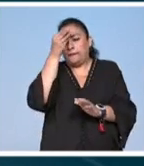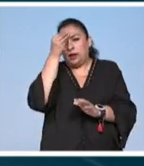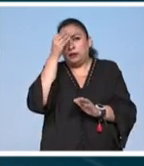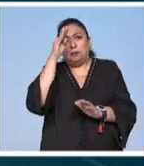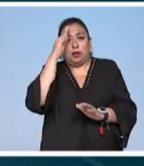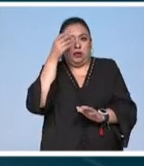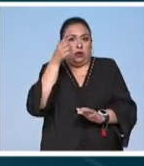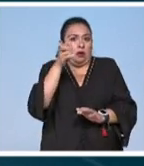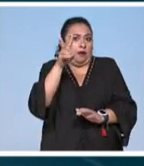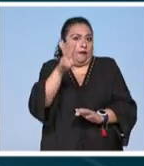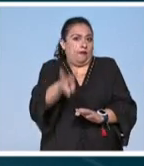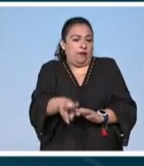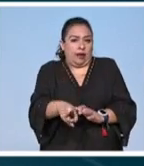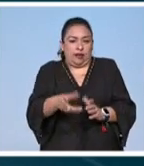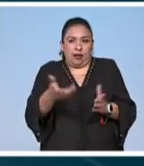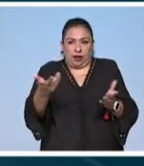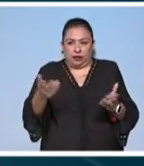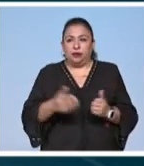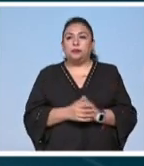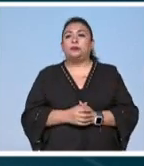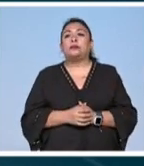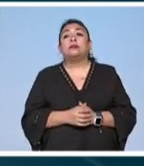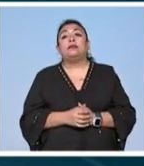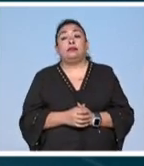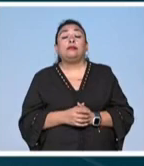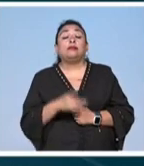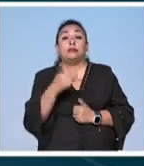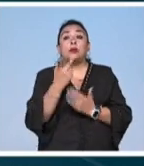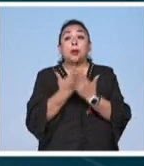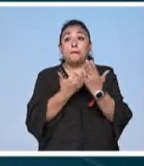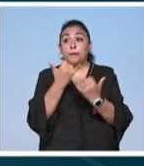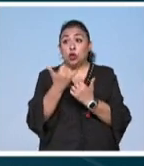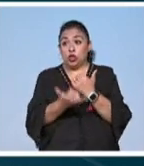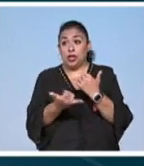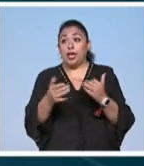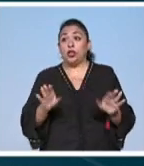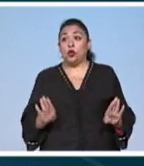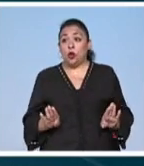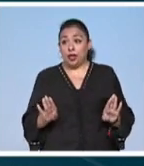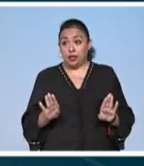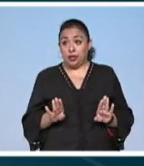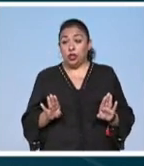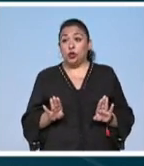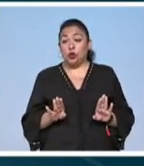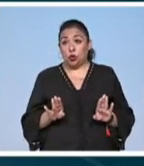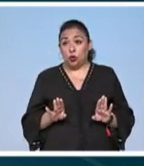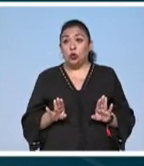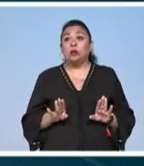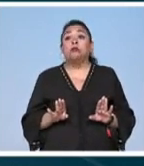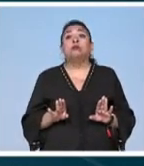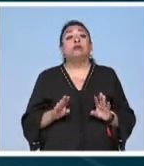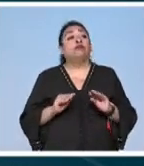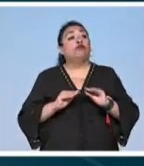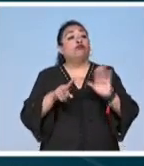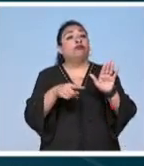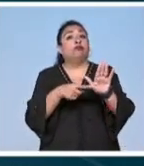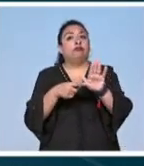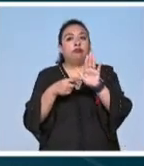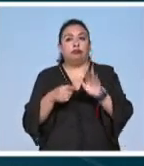lo hemos el proyecto la actitud la llevamos a los medios